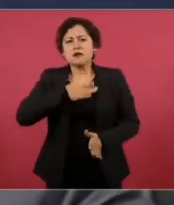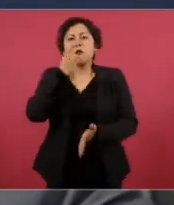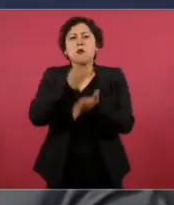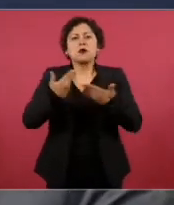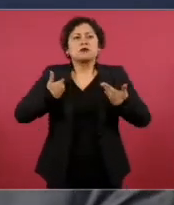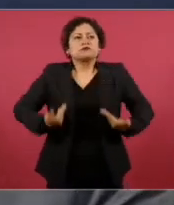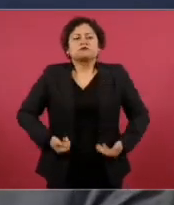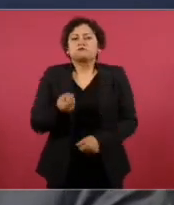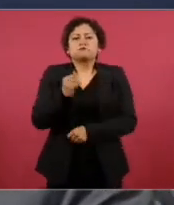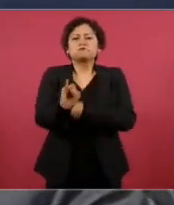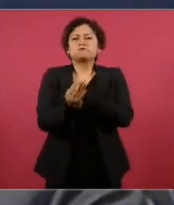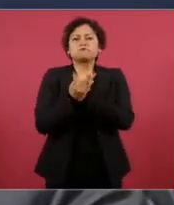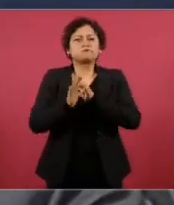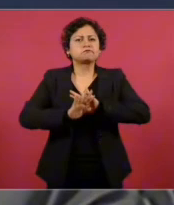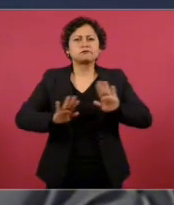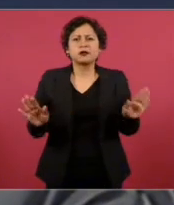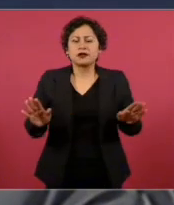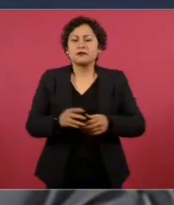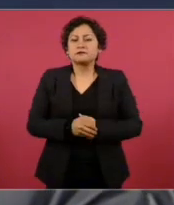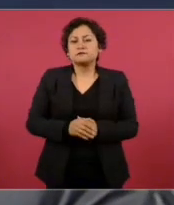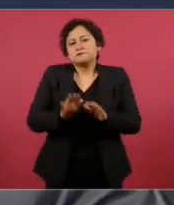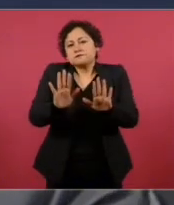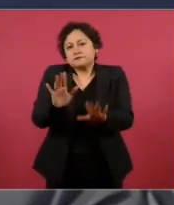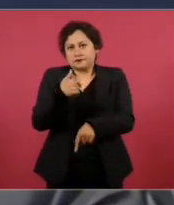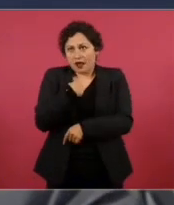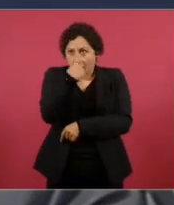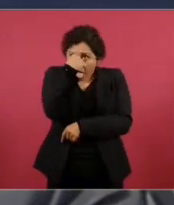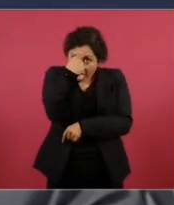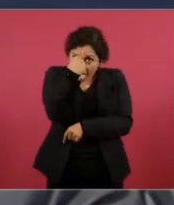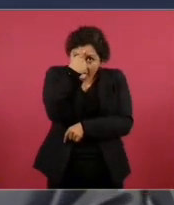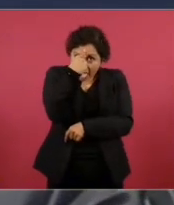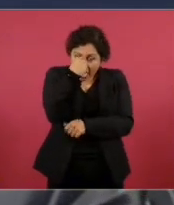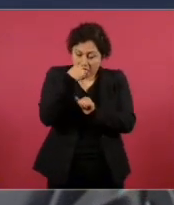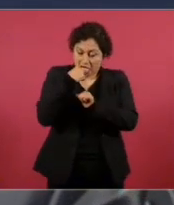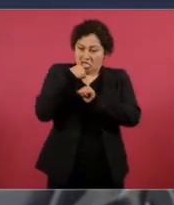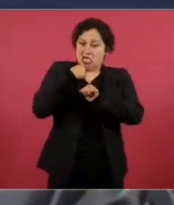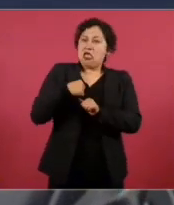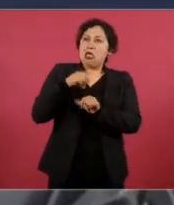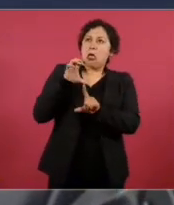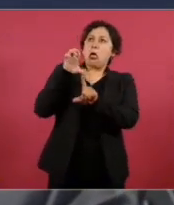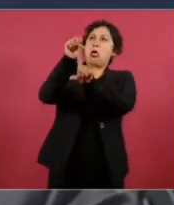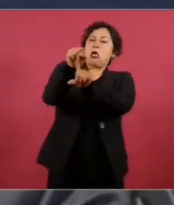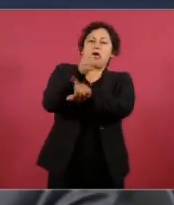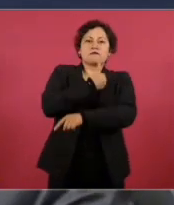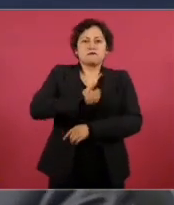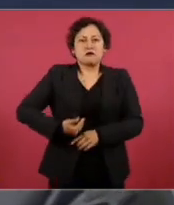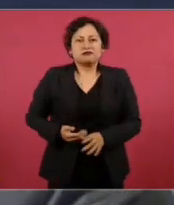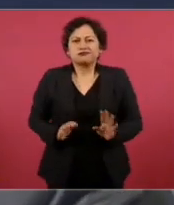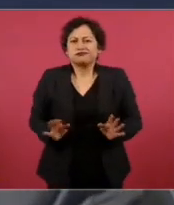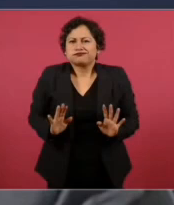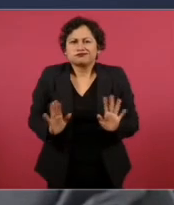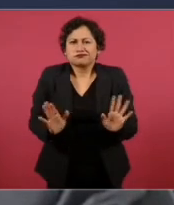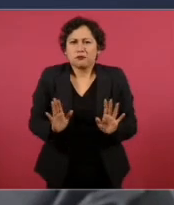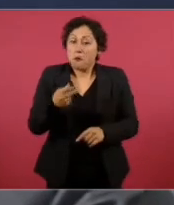yo no tengo ninguna obsesión por la presidencia de la República. Yo, en lo